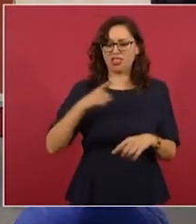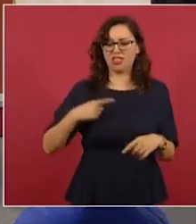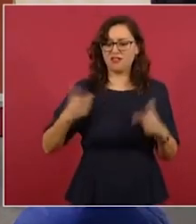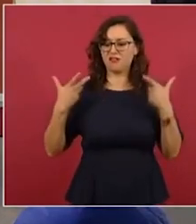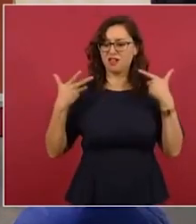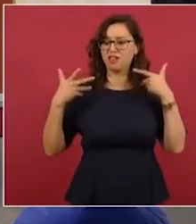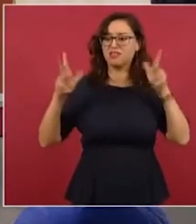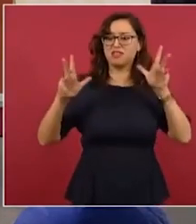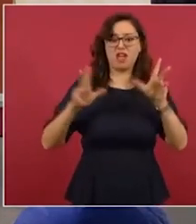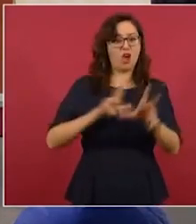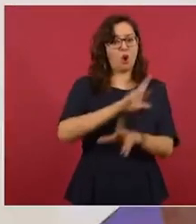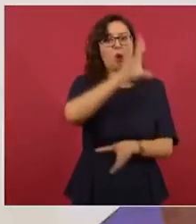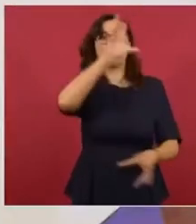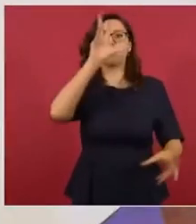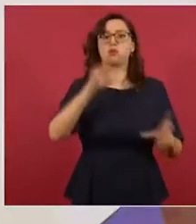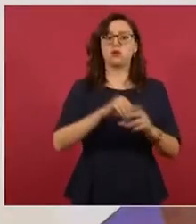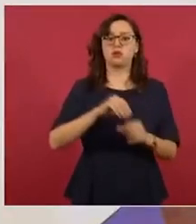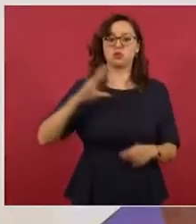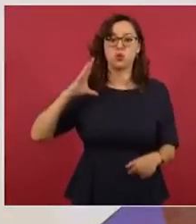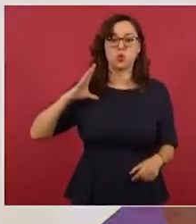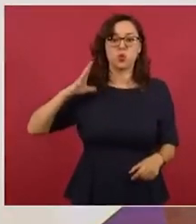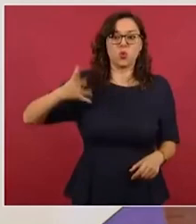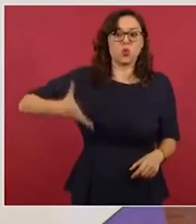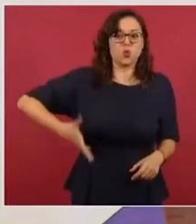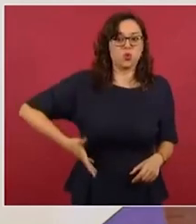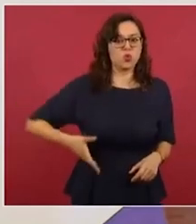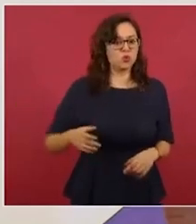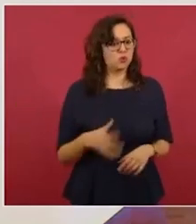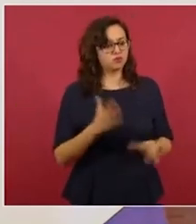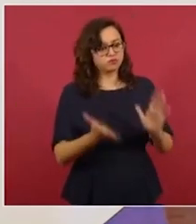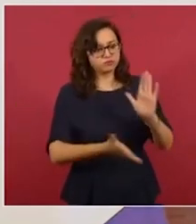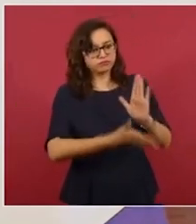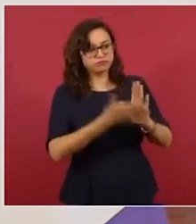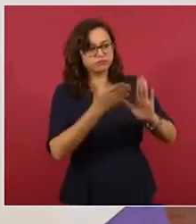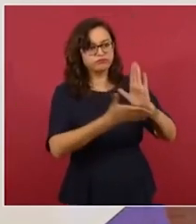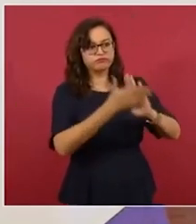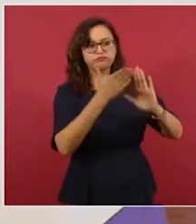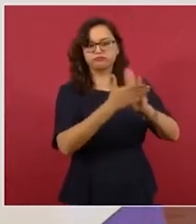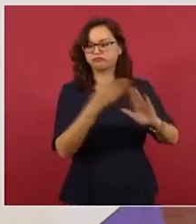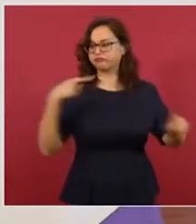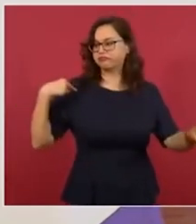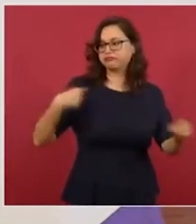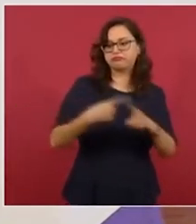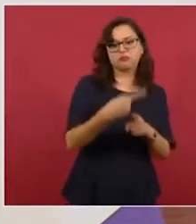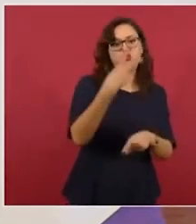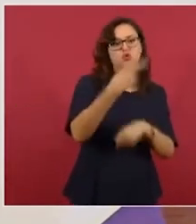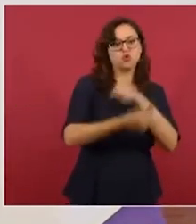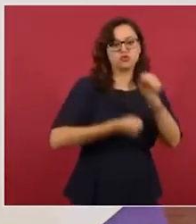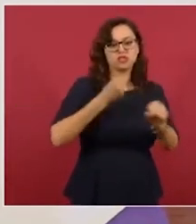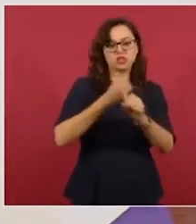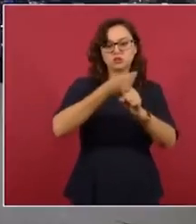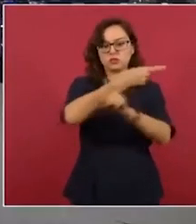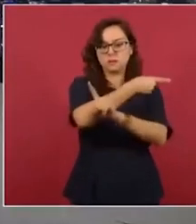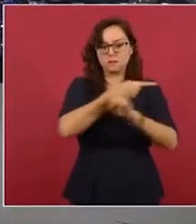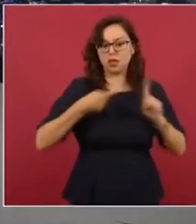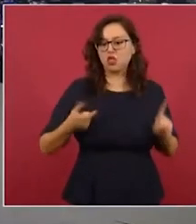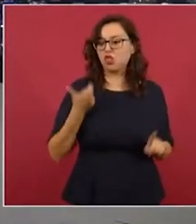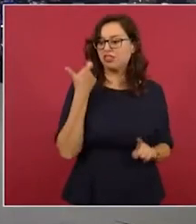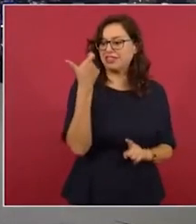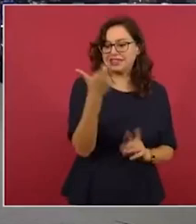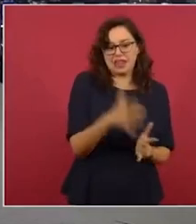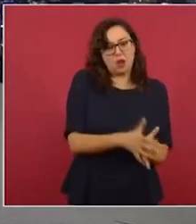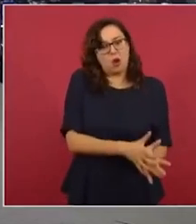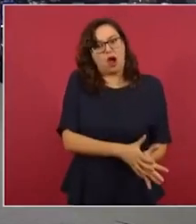de lo que tenían programado y eso pagando 100 mil